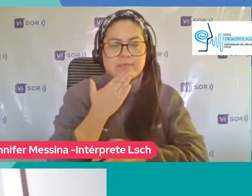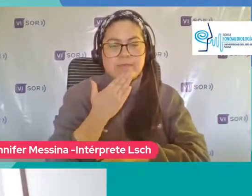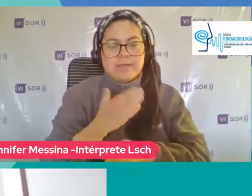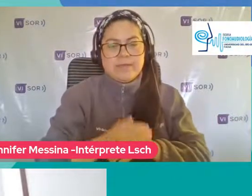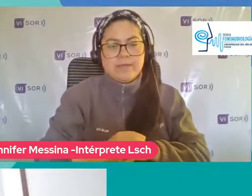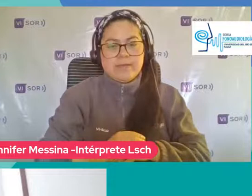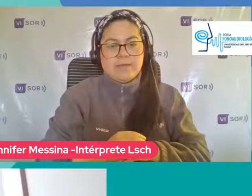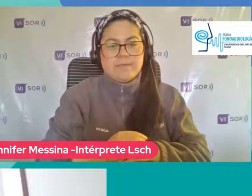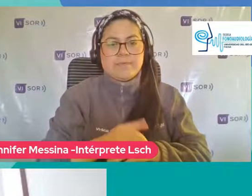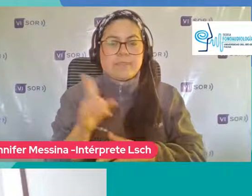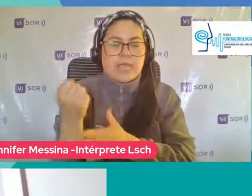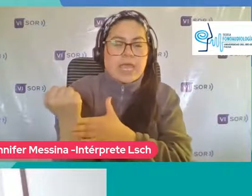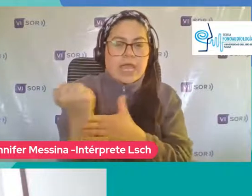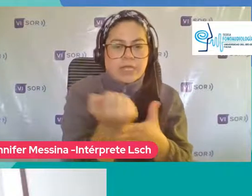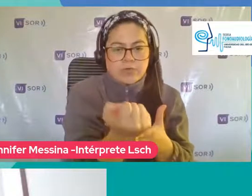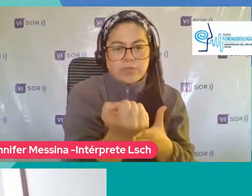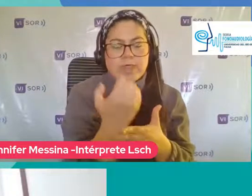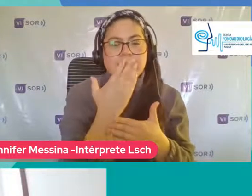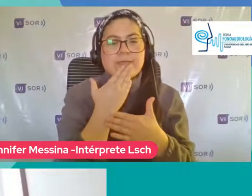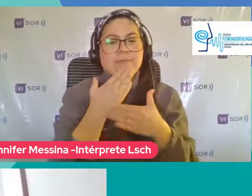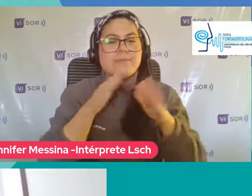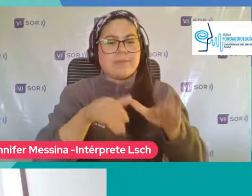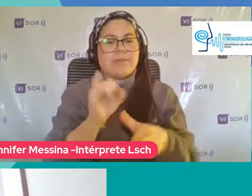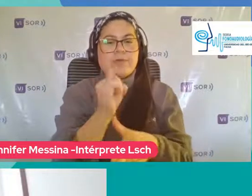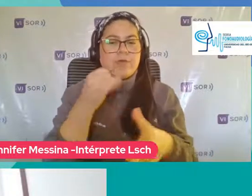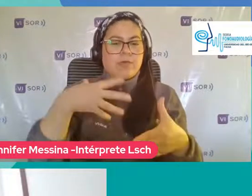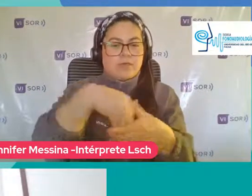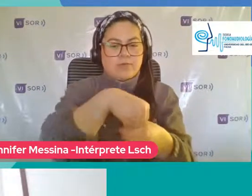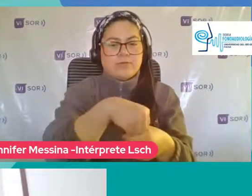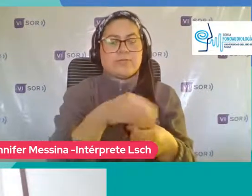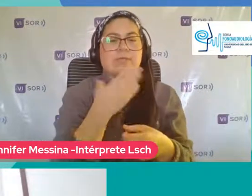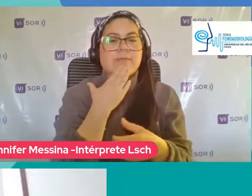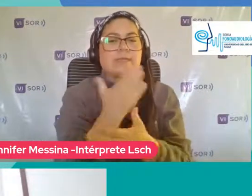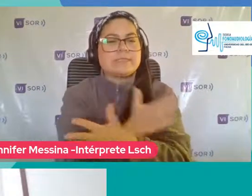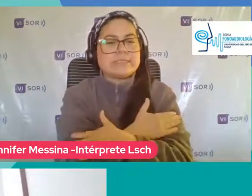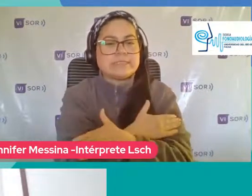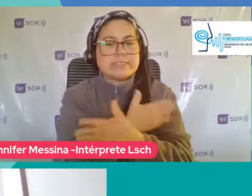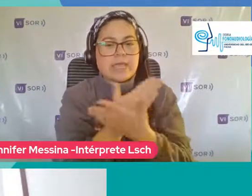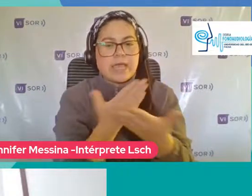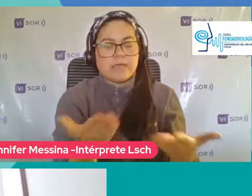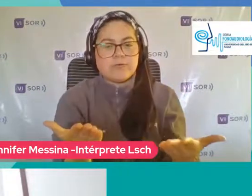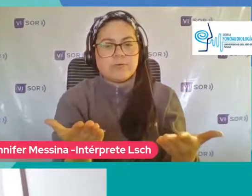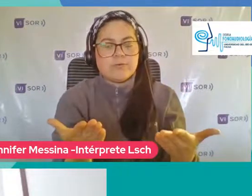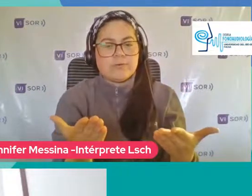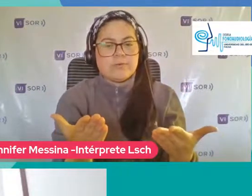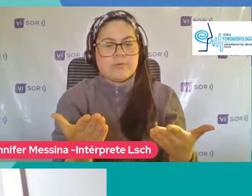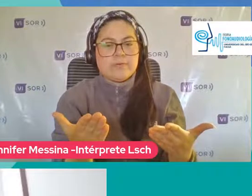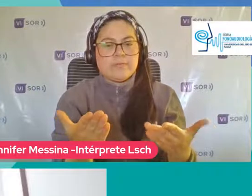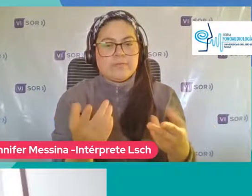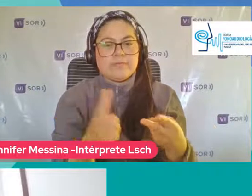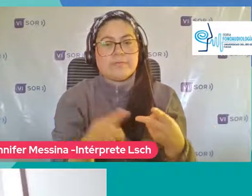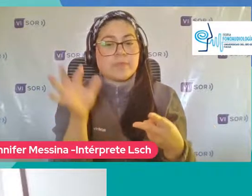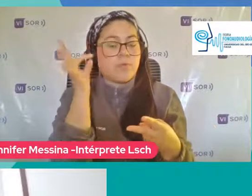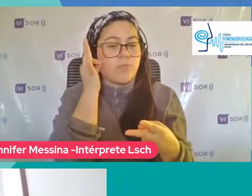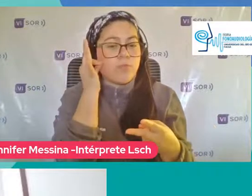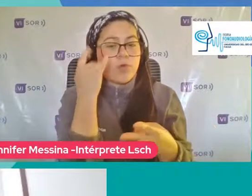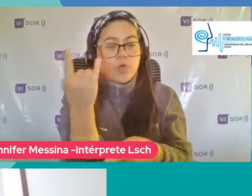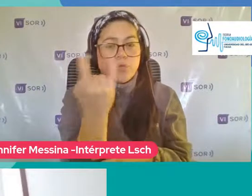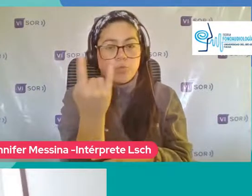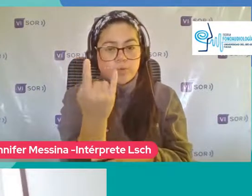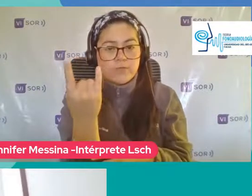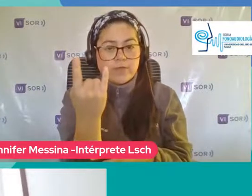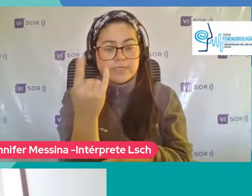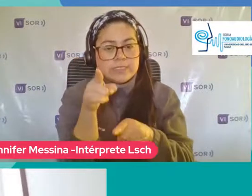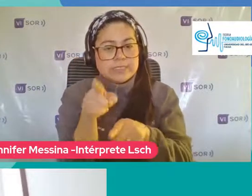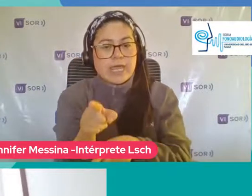Ayudándonos también A esta inclusión Quiero saludar también A nuestra colega De la Universidad Del Bio Bio Que